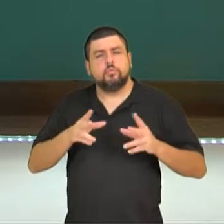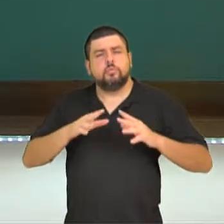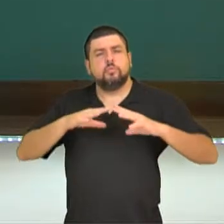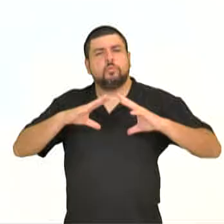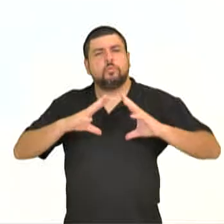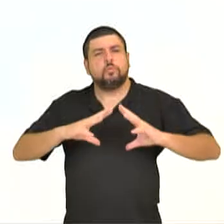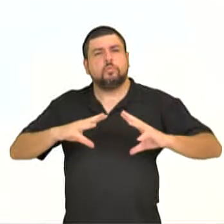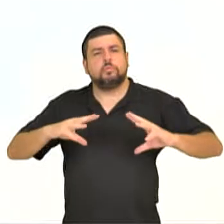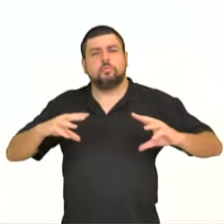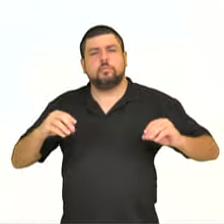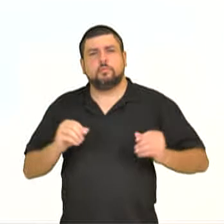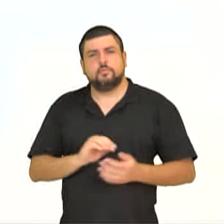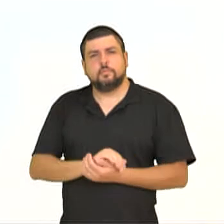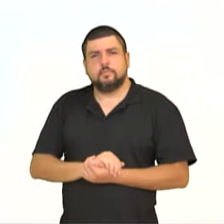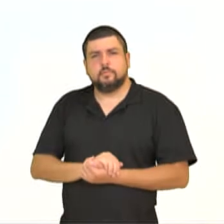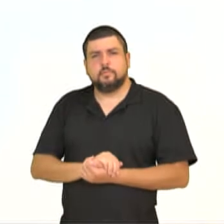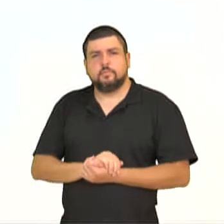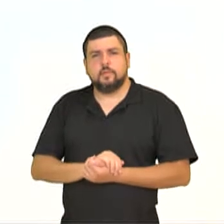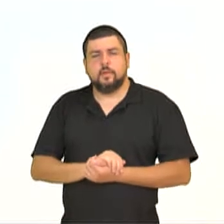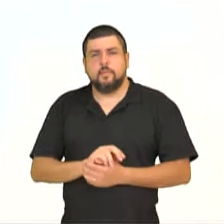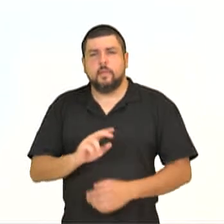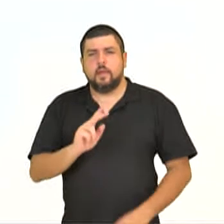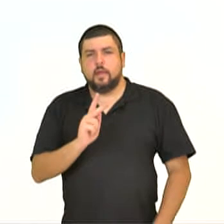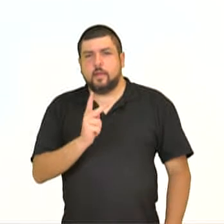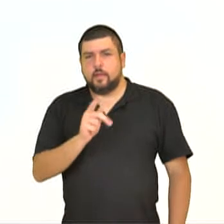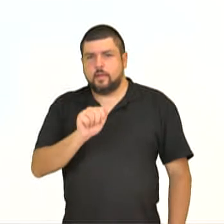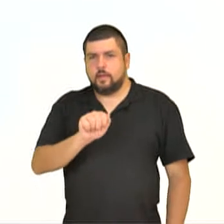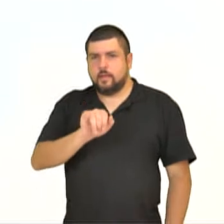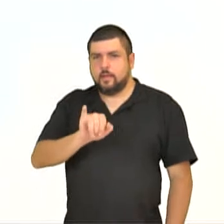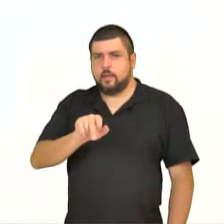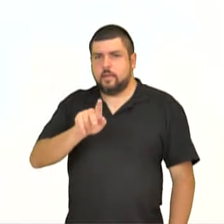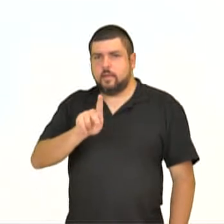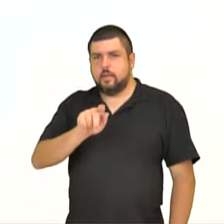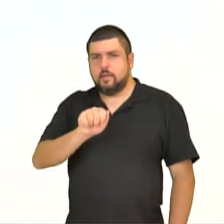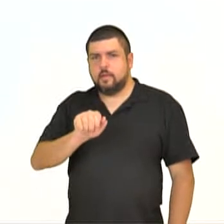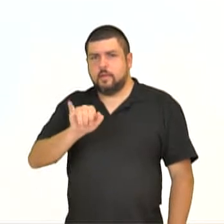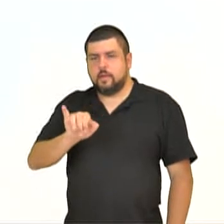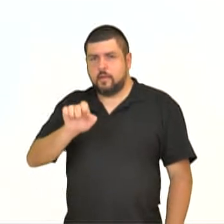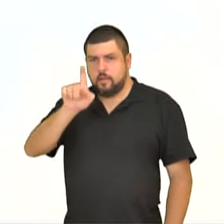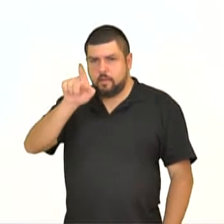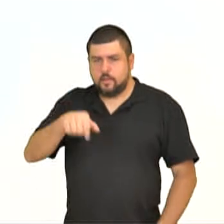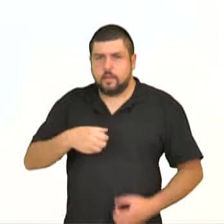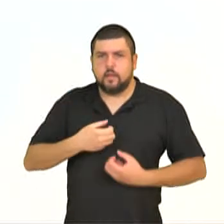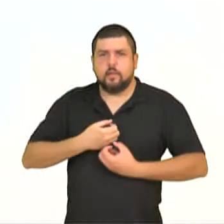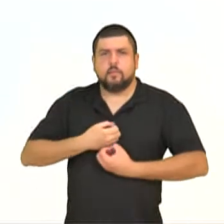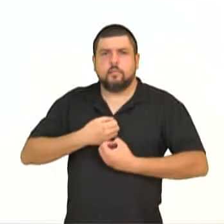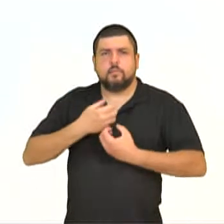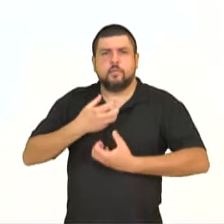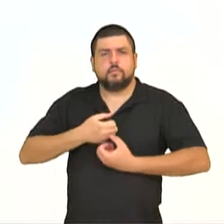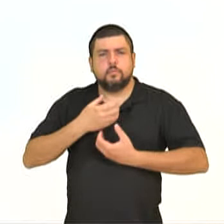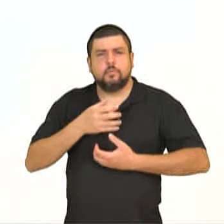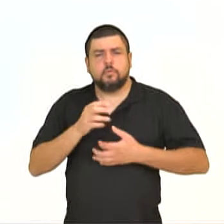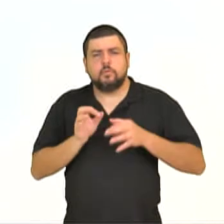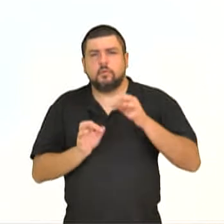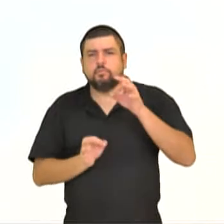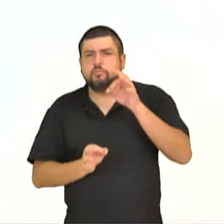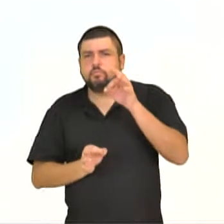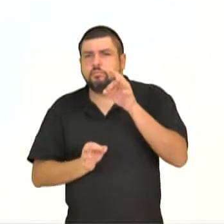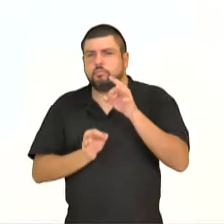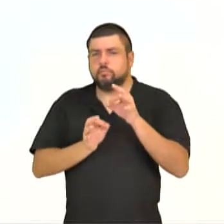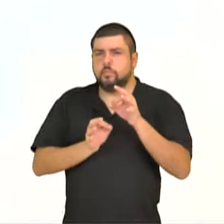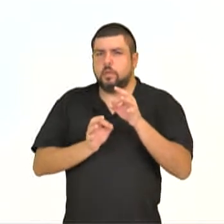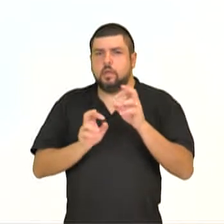Los Haikai son poemas objetivos en un lenguaje simple, corto de tres versos, con